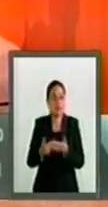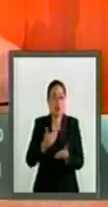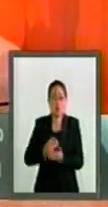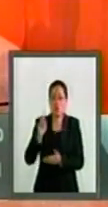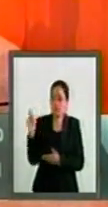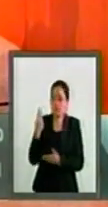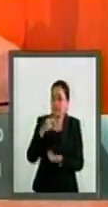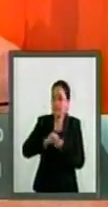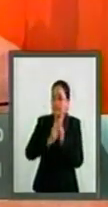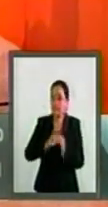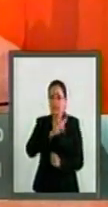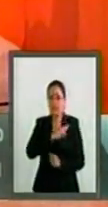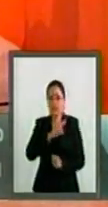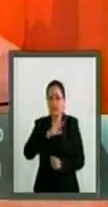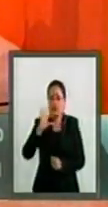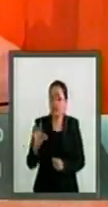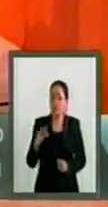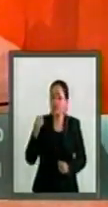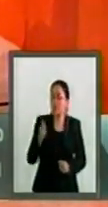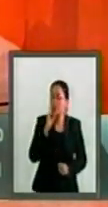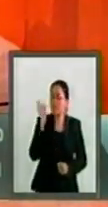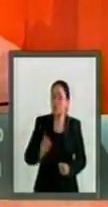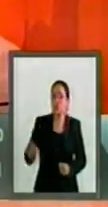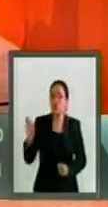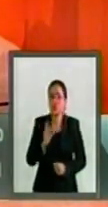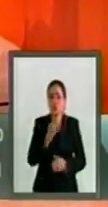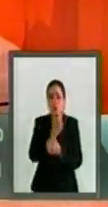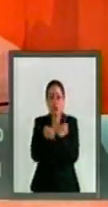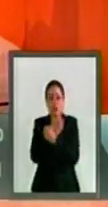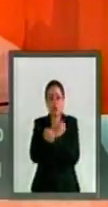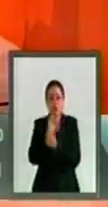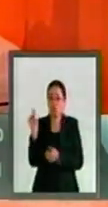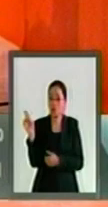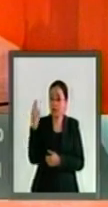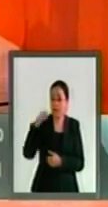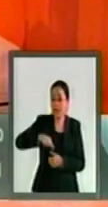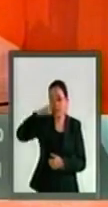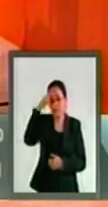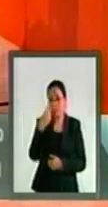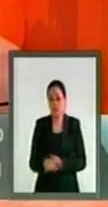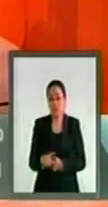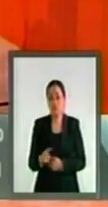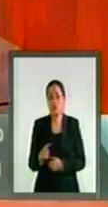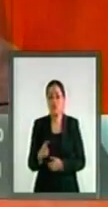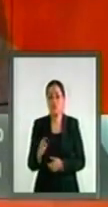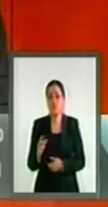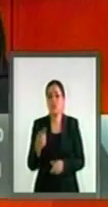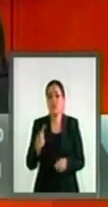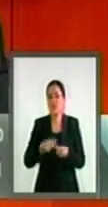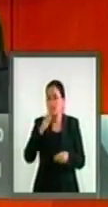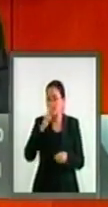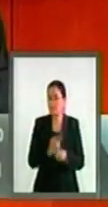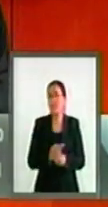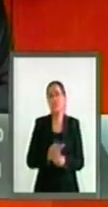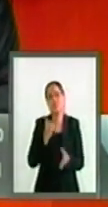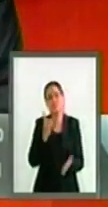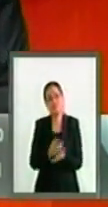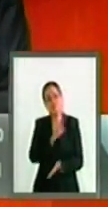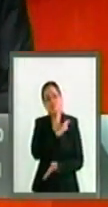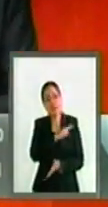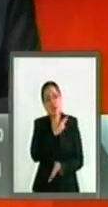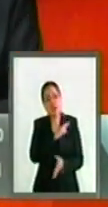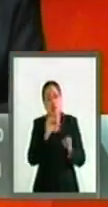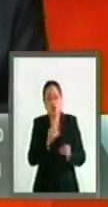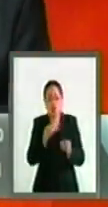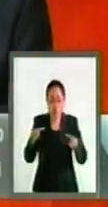escuchen, el 46% de la educación superior en México está ya en manos privadas o de